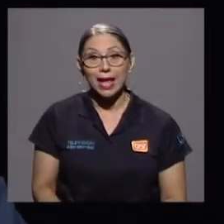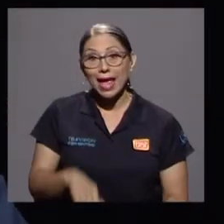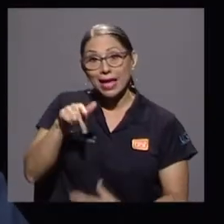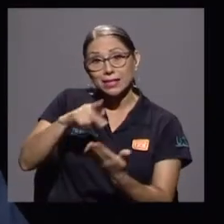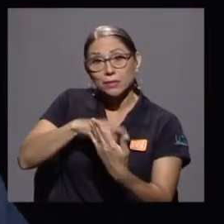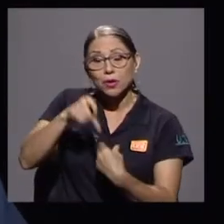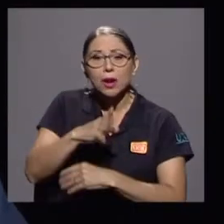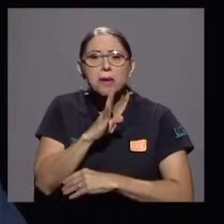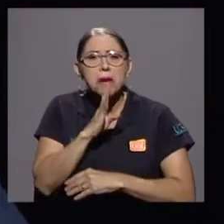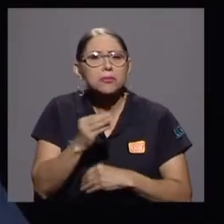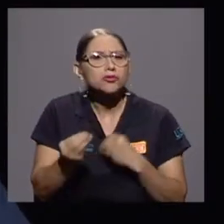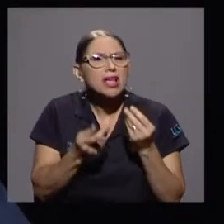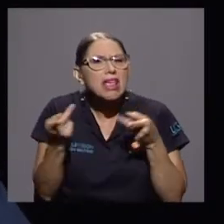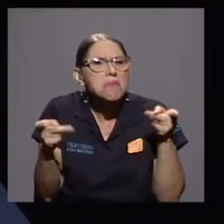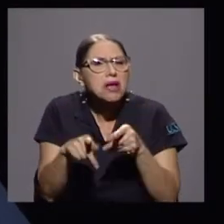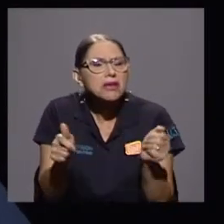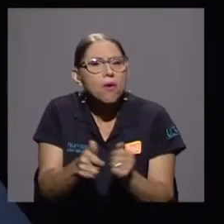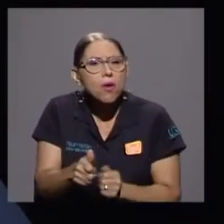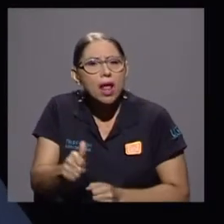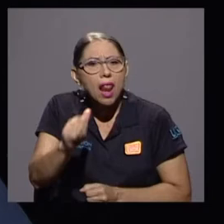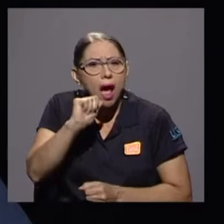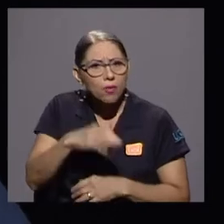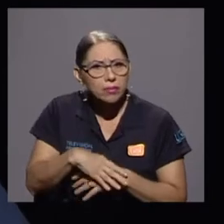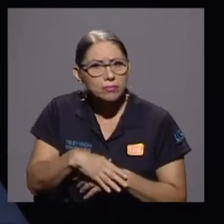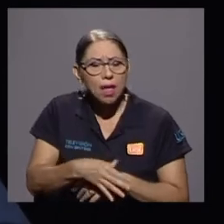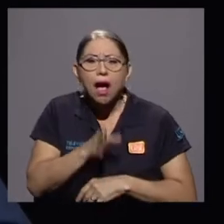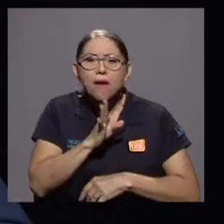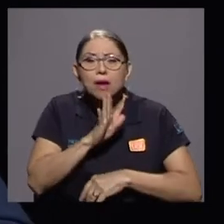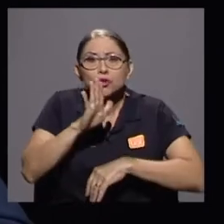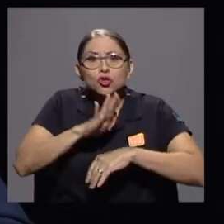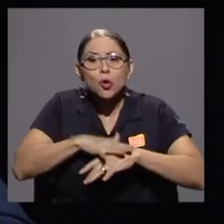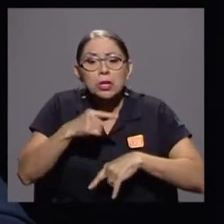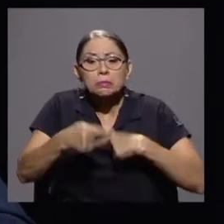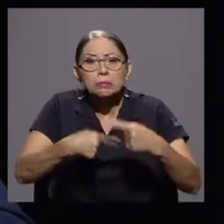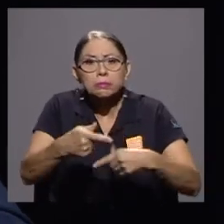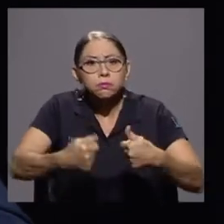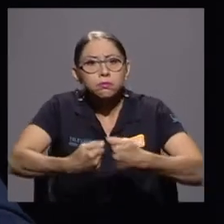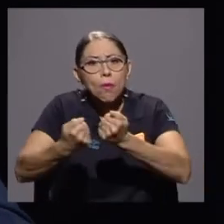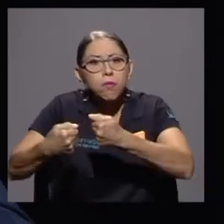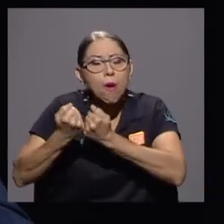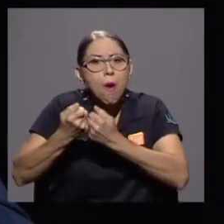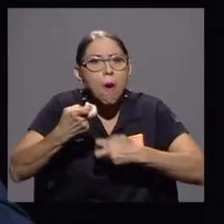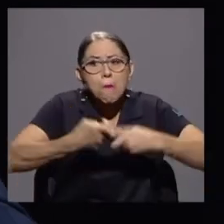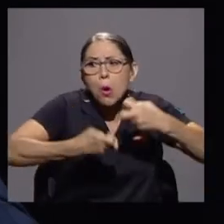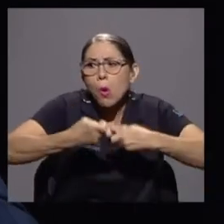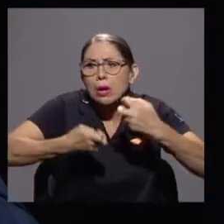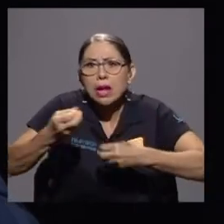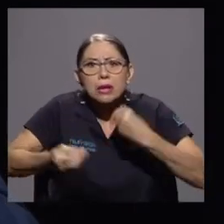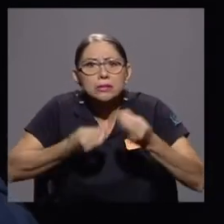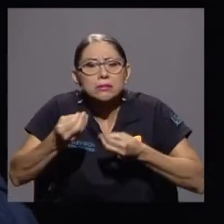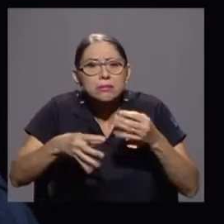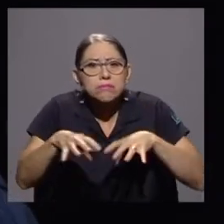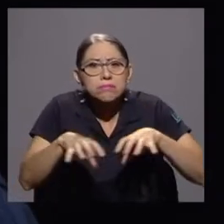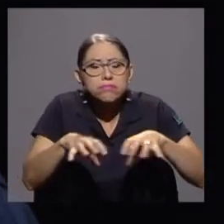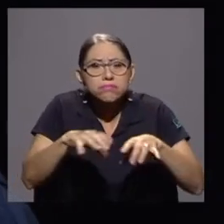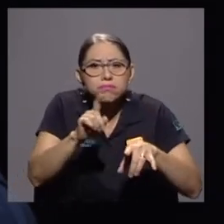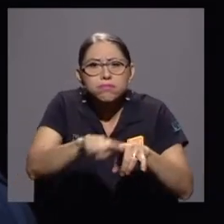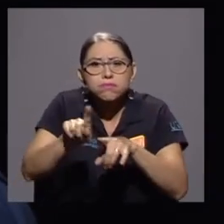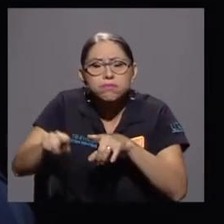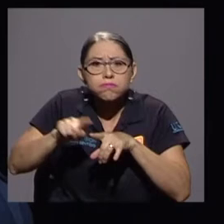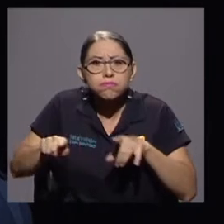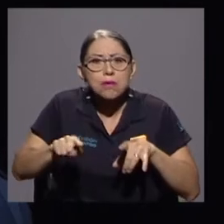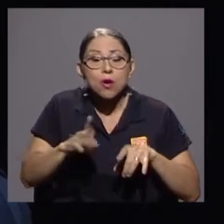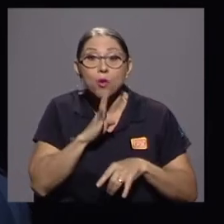programa sobre qué pasa con el agua, hablamos sobre los desafíos que se tenían, los graves problemas en la infraestructura, y cuando hablamos de los